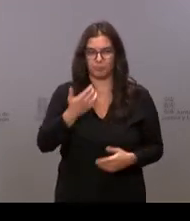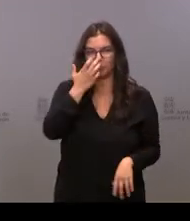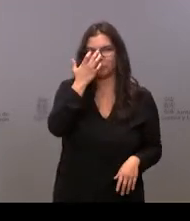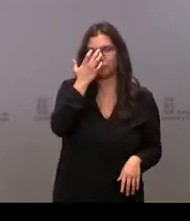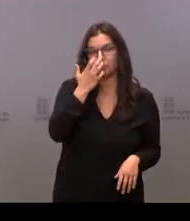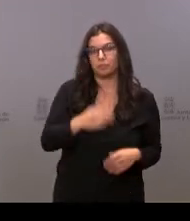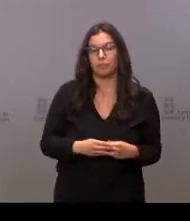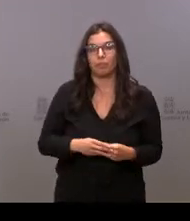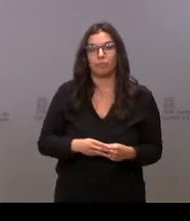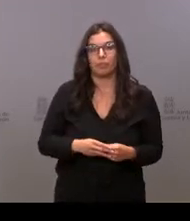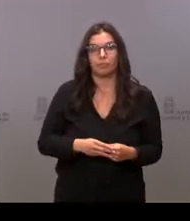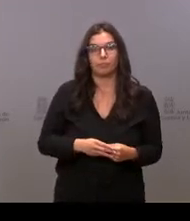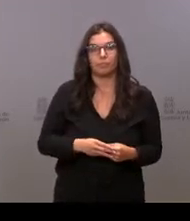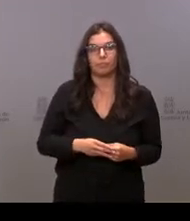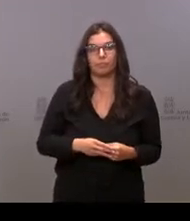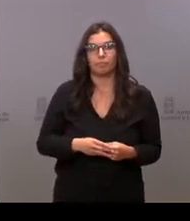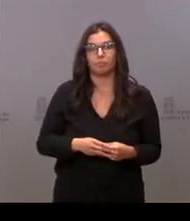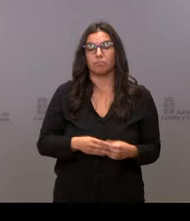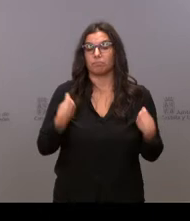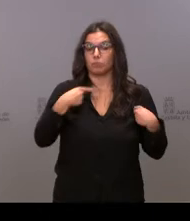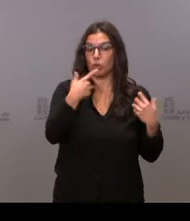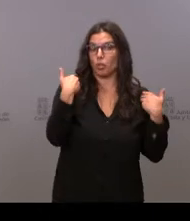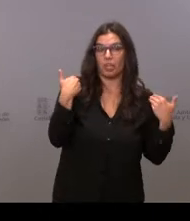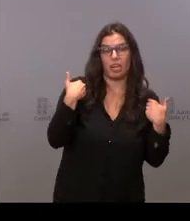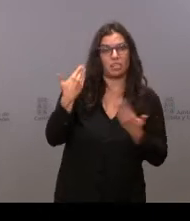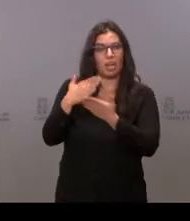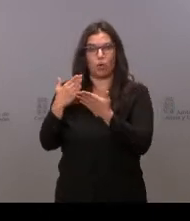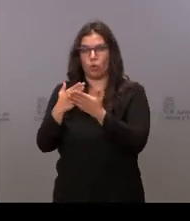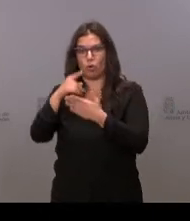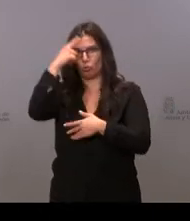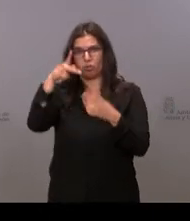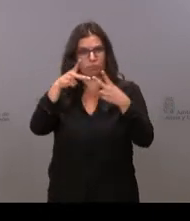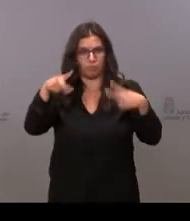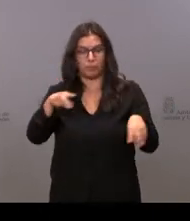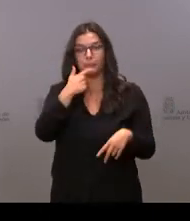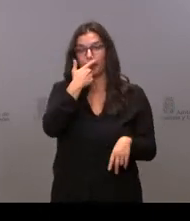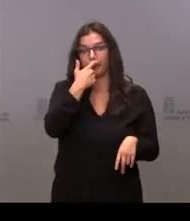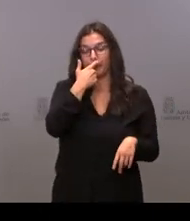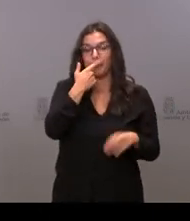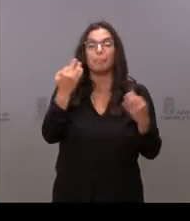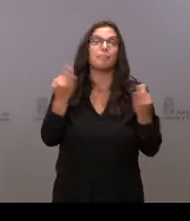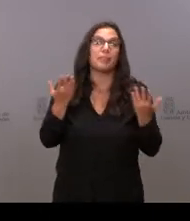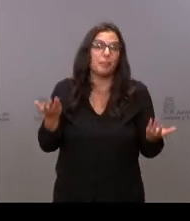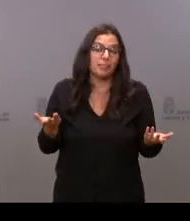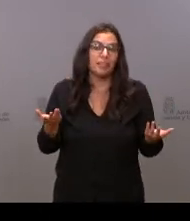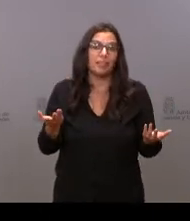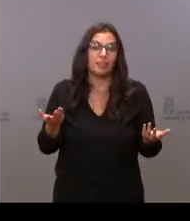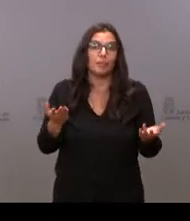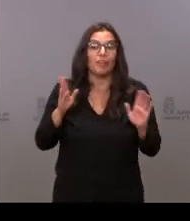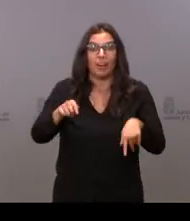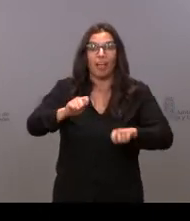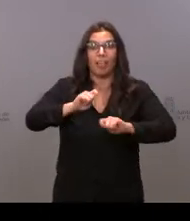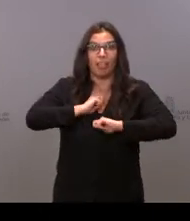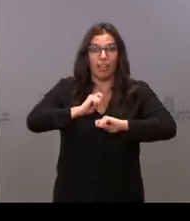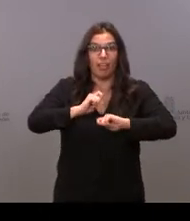Y igual en gimnasia que cuando el aula de cultura. Lo que pasa es que cada vez nos lo ponen más difícil,